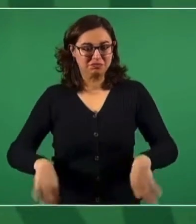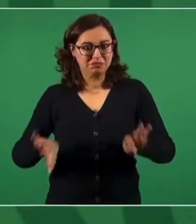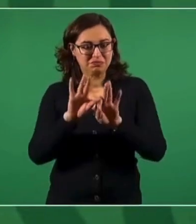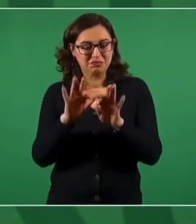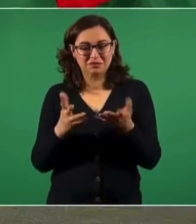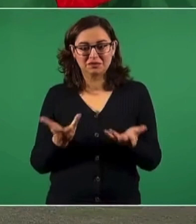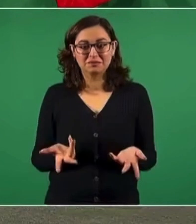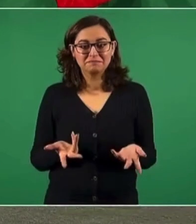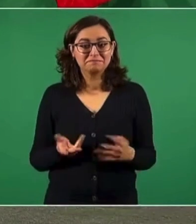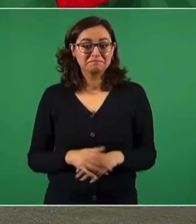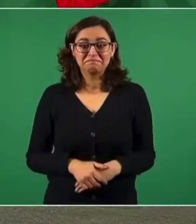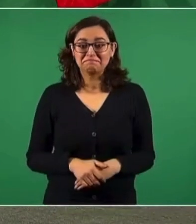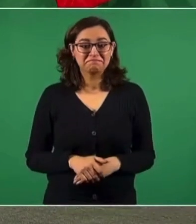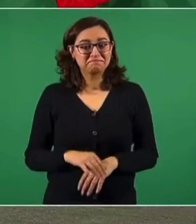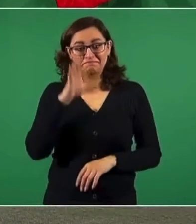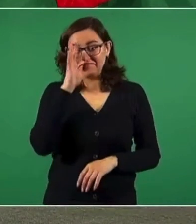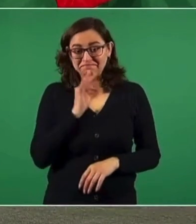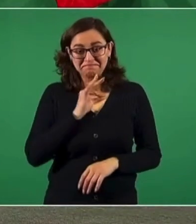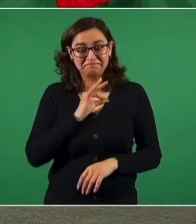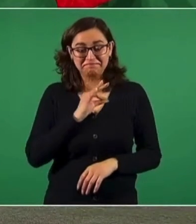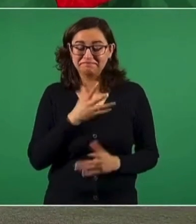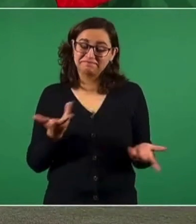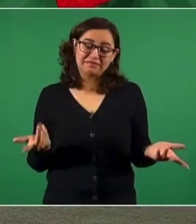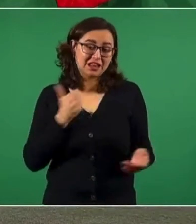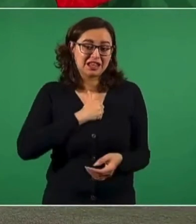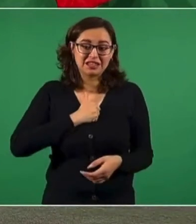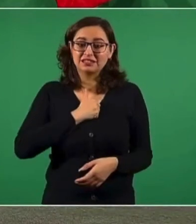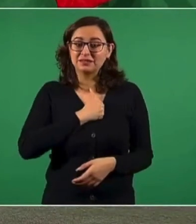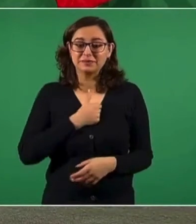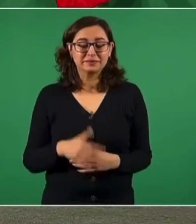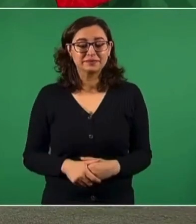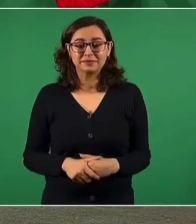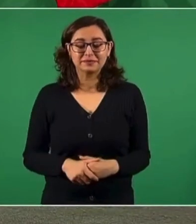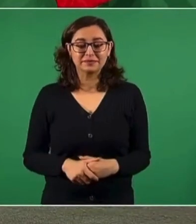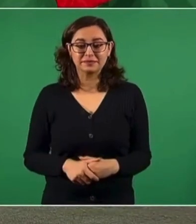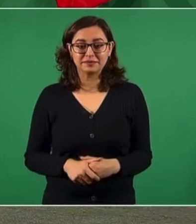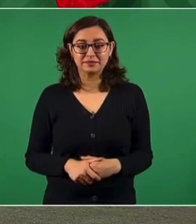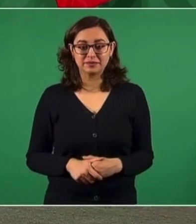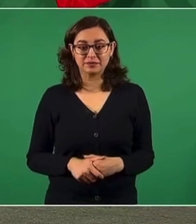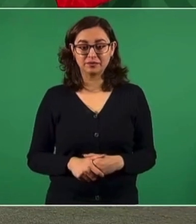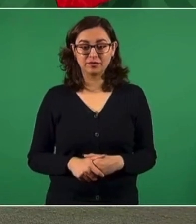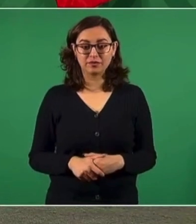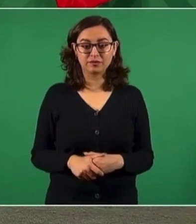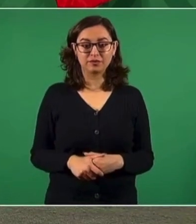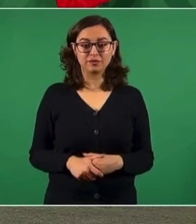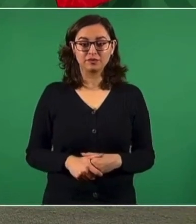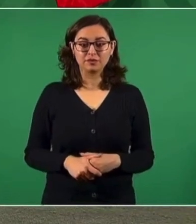pues es un pasquín también al final. Y a partir